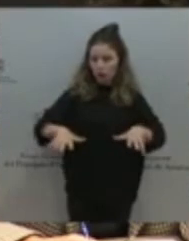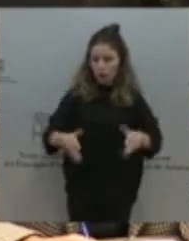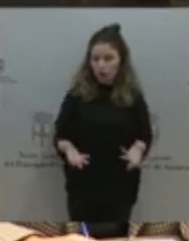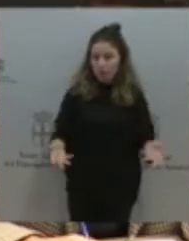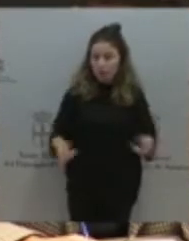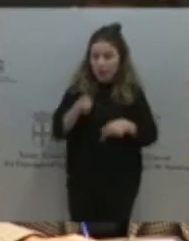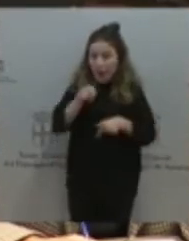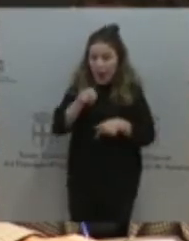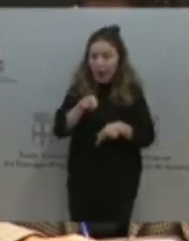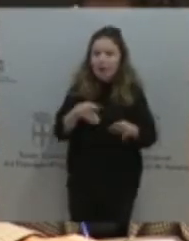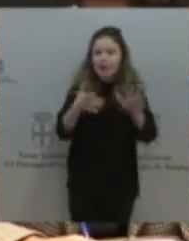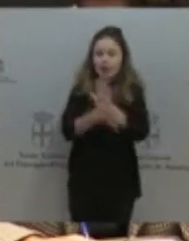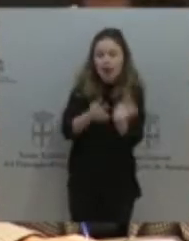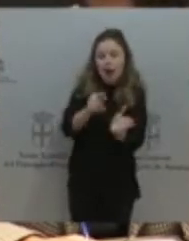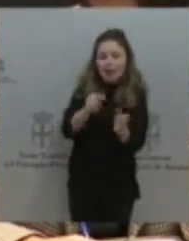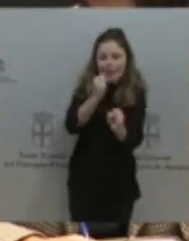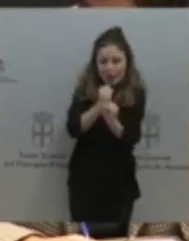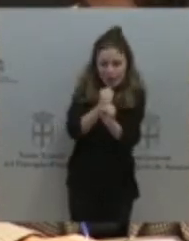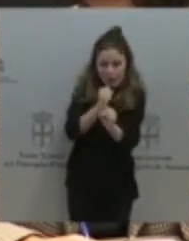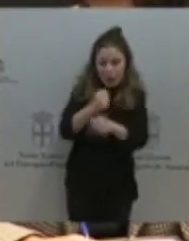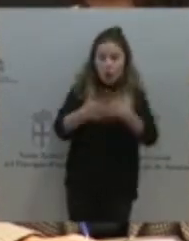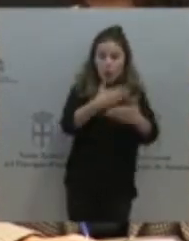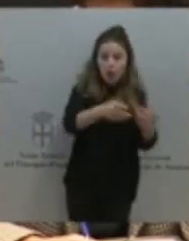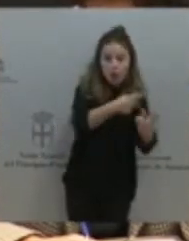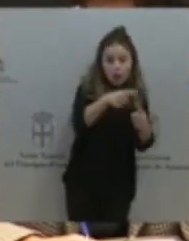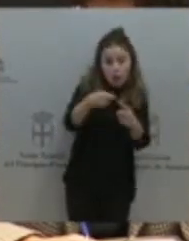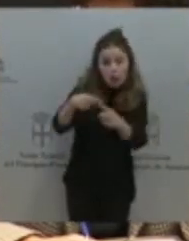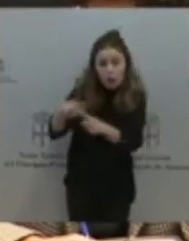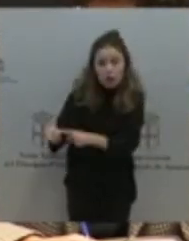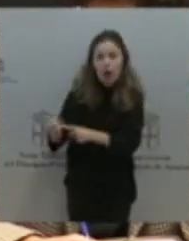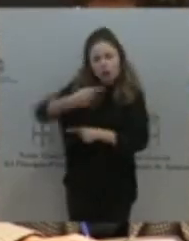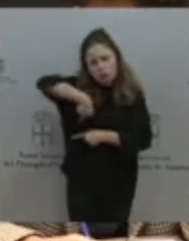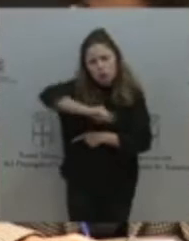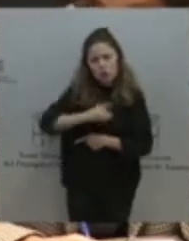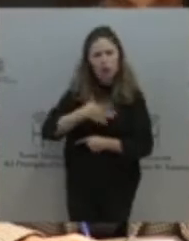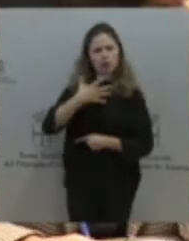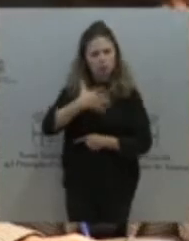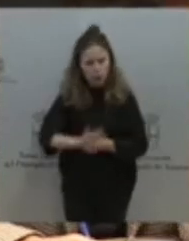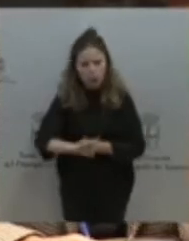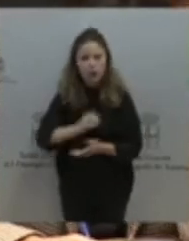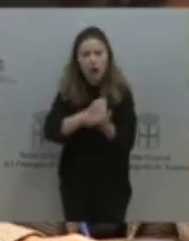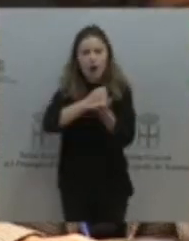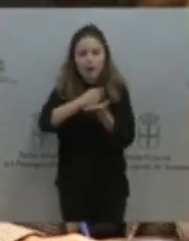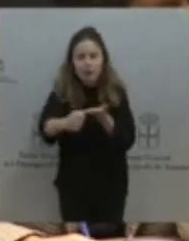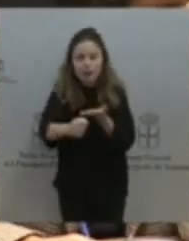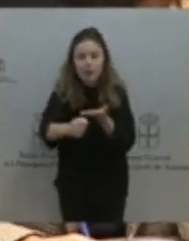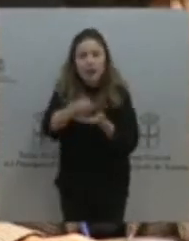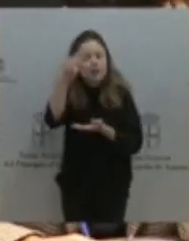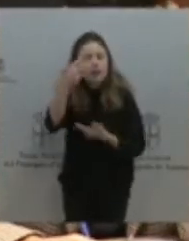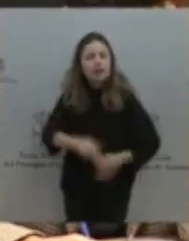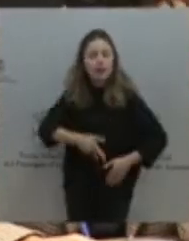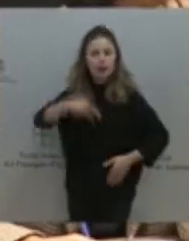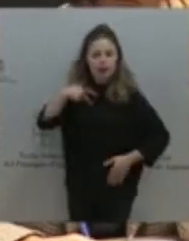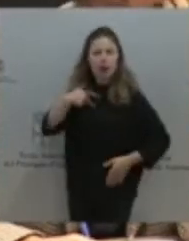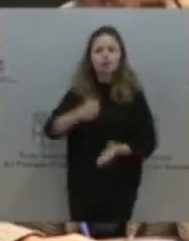procedimientos, tenemos que ser capaces de garantizar ese interés general. Así que, sobre la cuestión